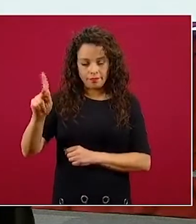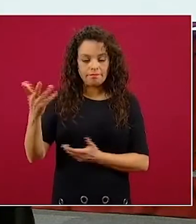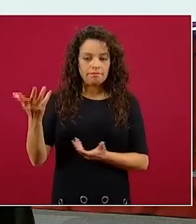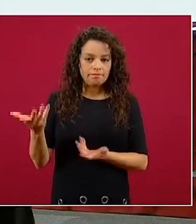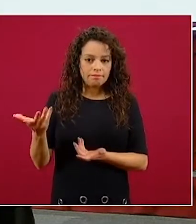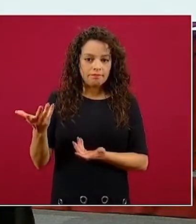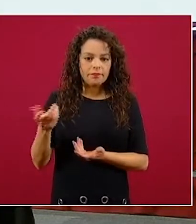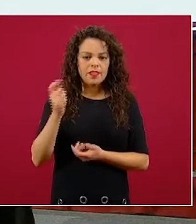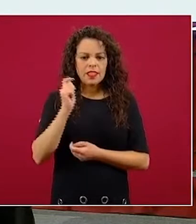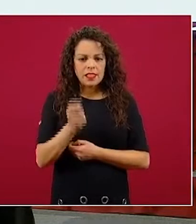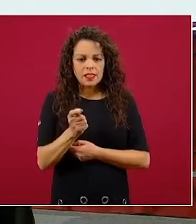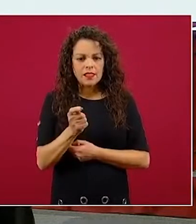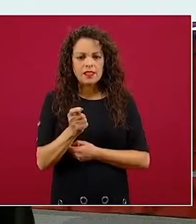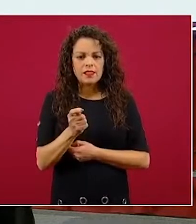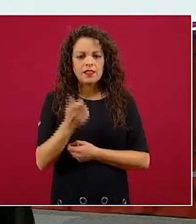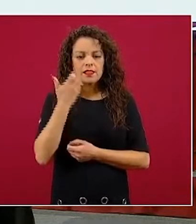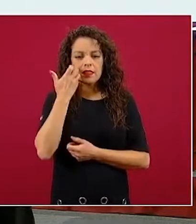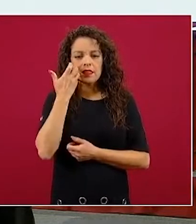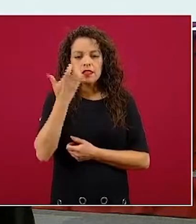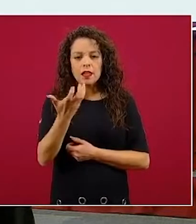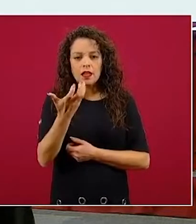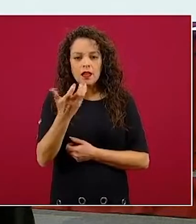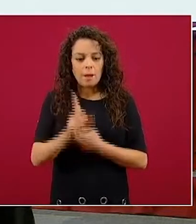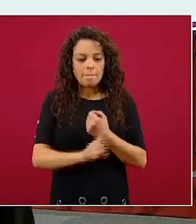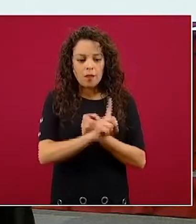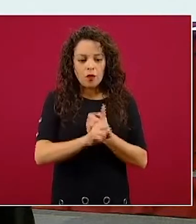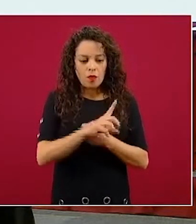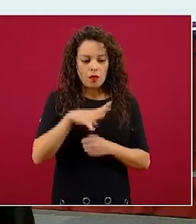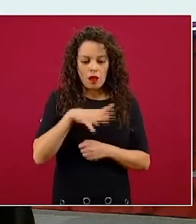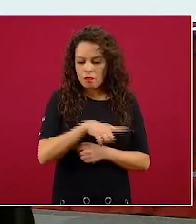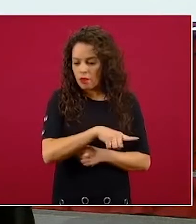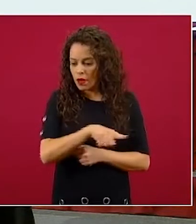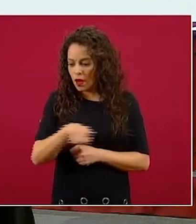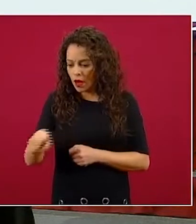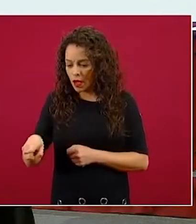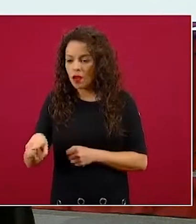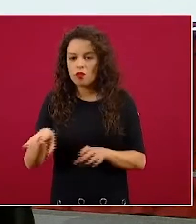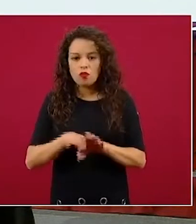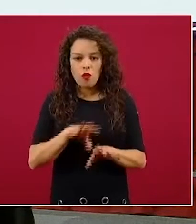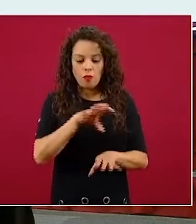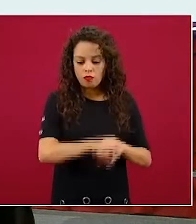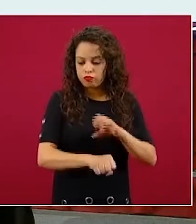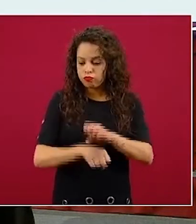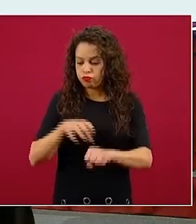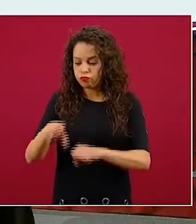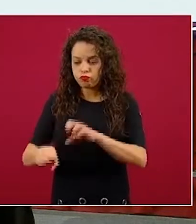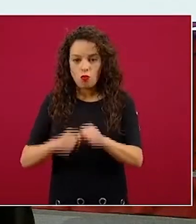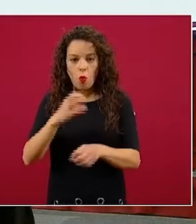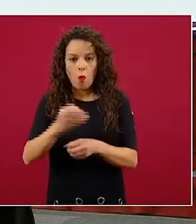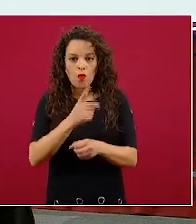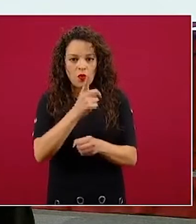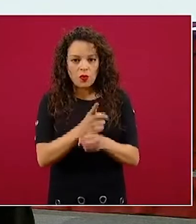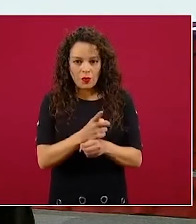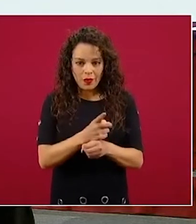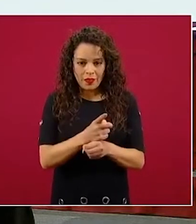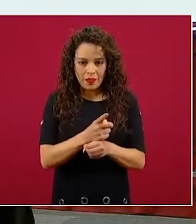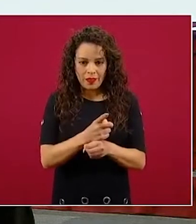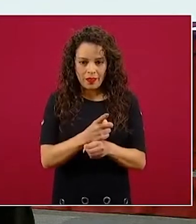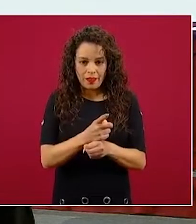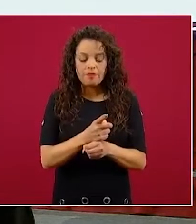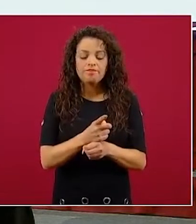tratando de abordar estos problemas que les comentaba, tratando de abordar las oportunidades que tenemos, hemos